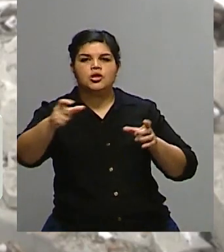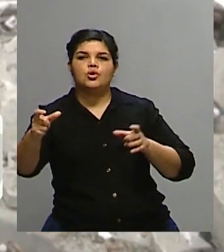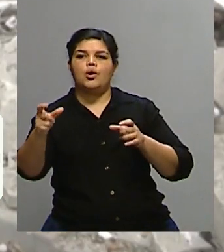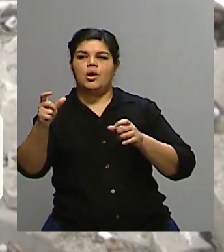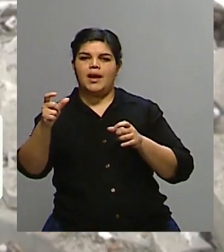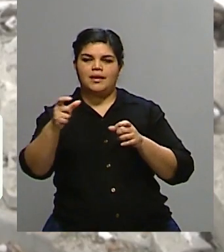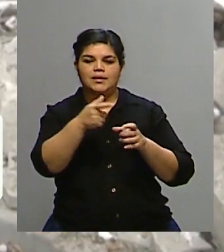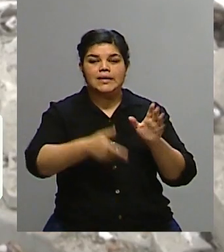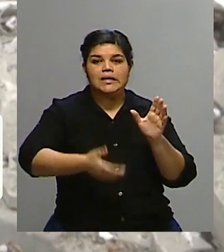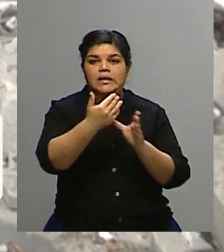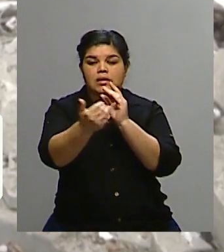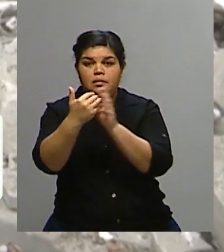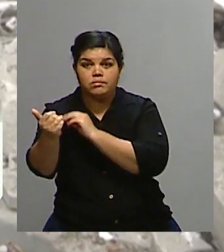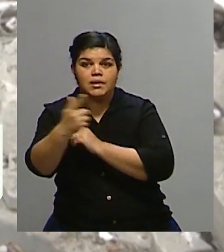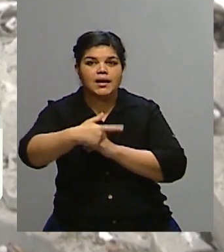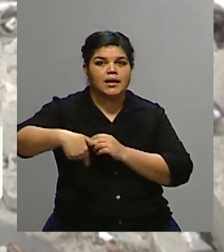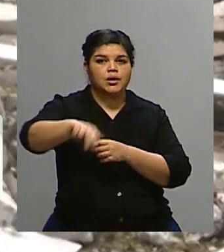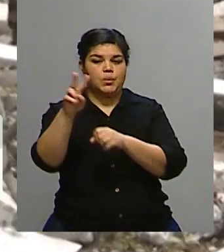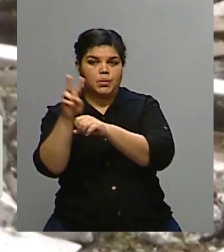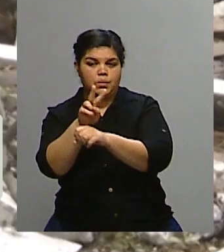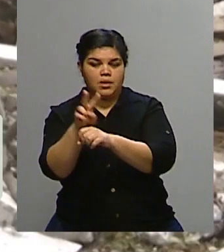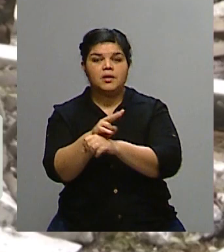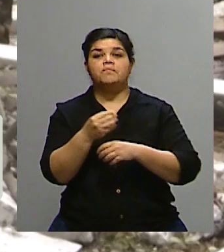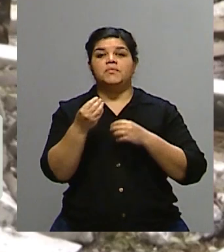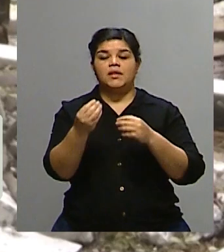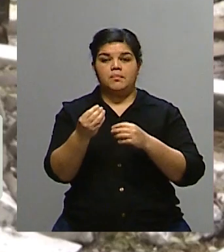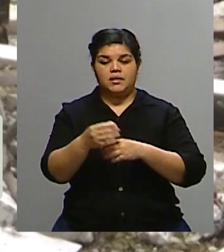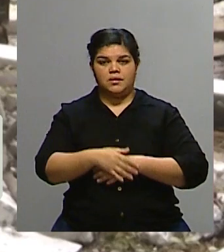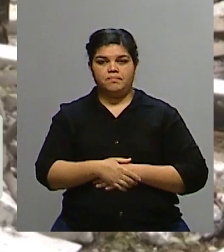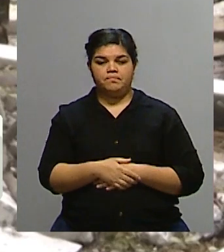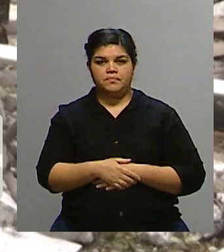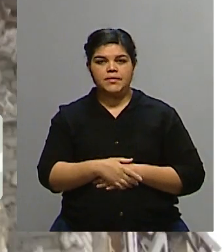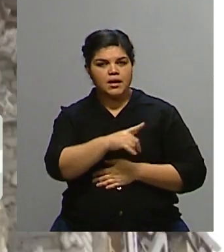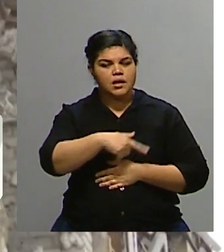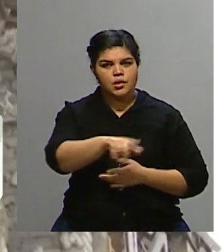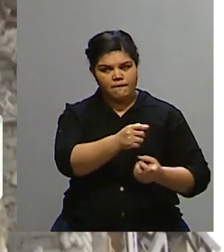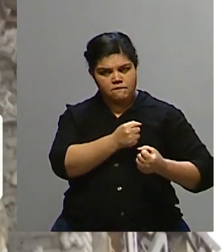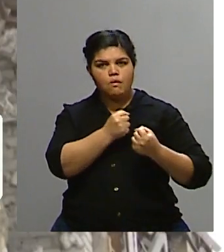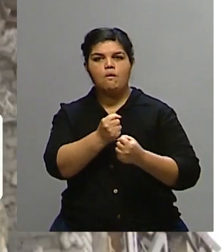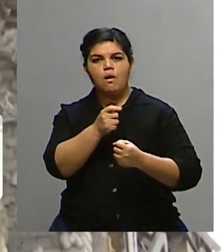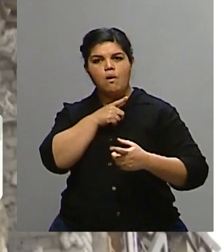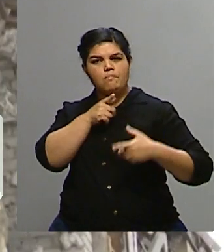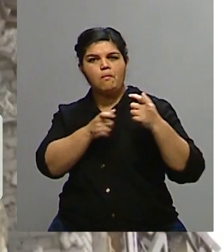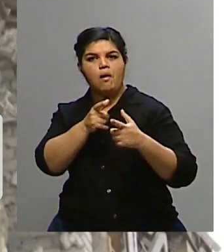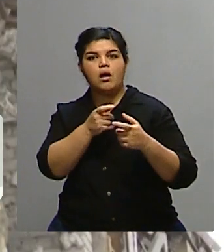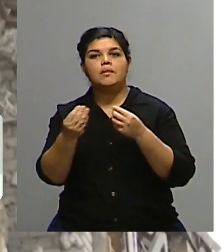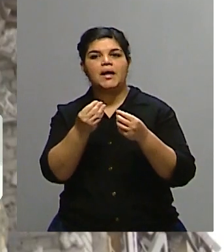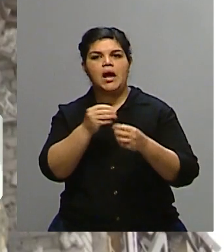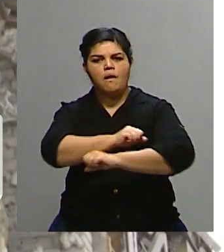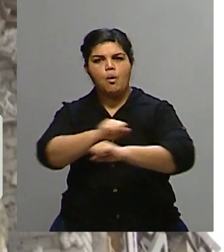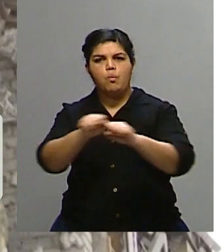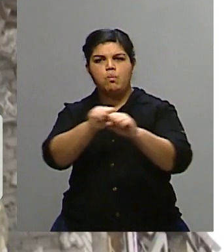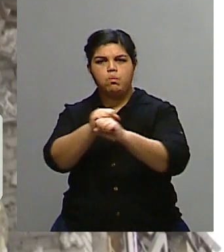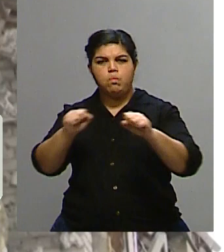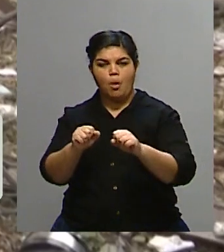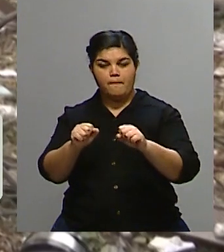Pero tras reconocer que había perdido terreno, el Kremlin retomó un tono ofensivo y anunció el bombardeo de las zonas recuperadas por